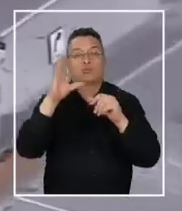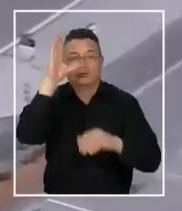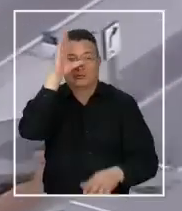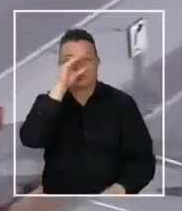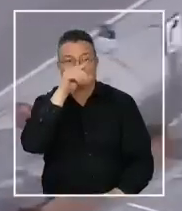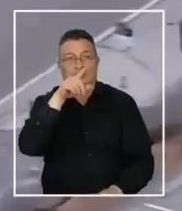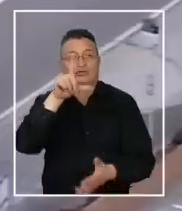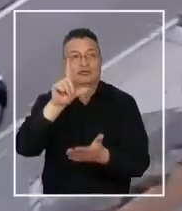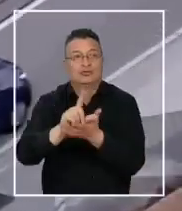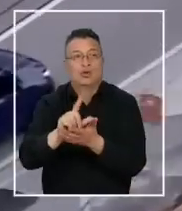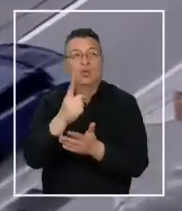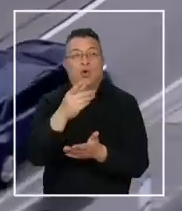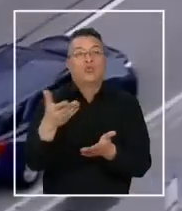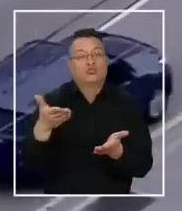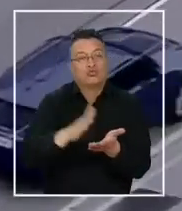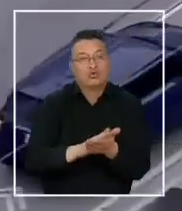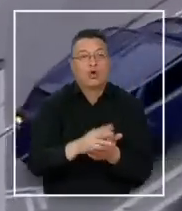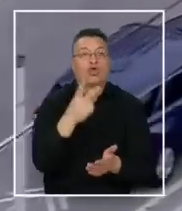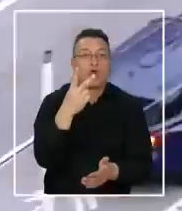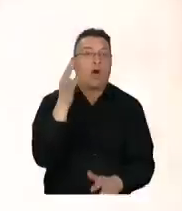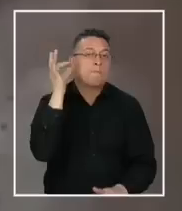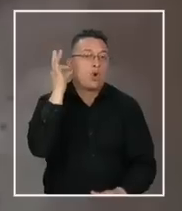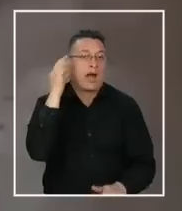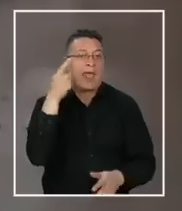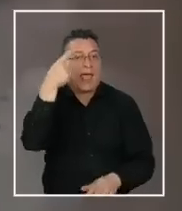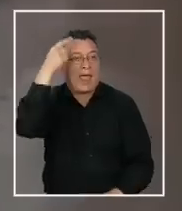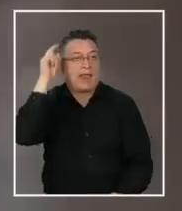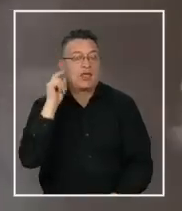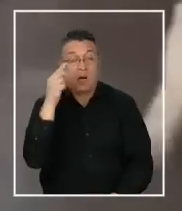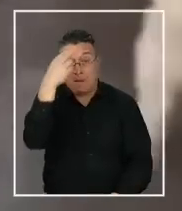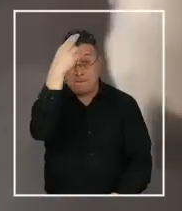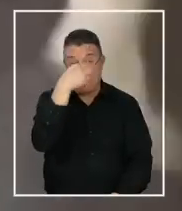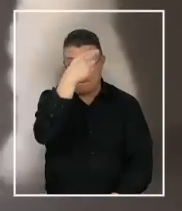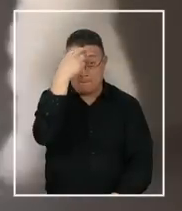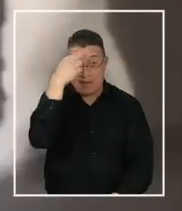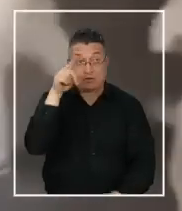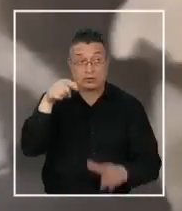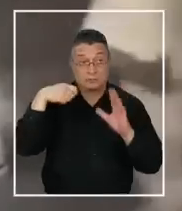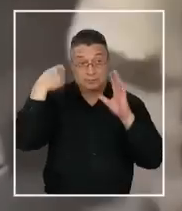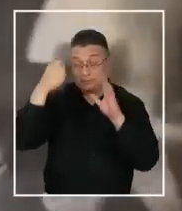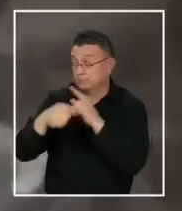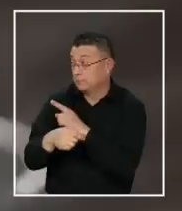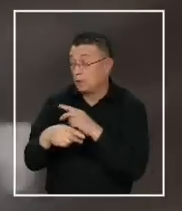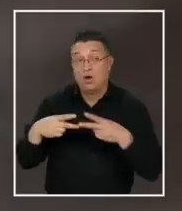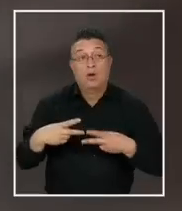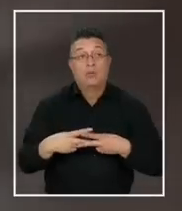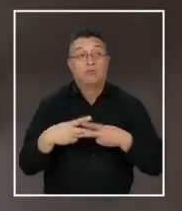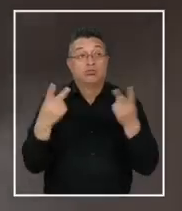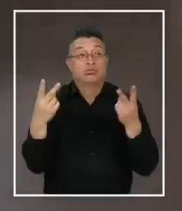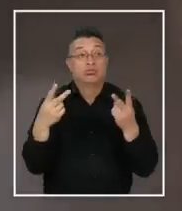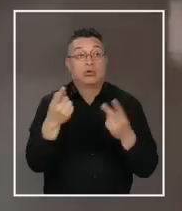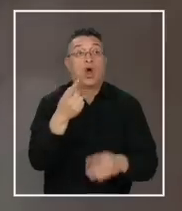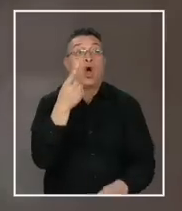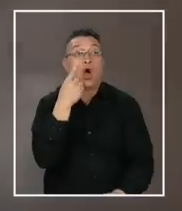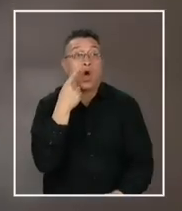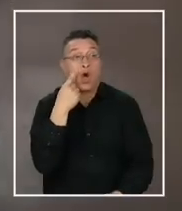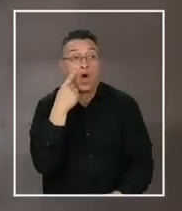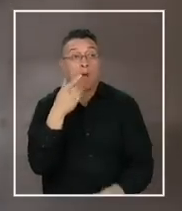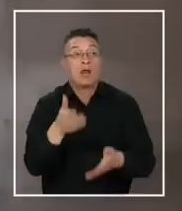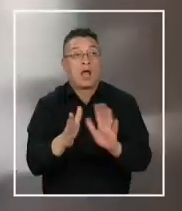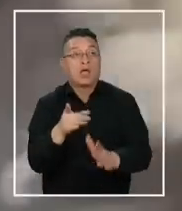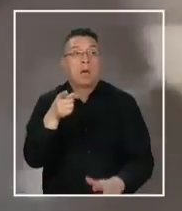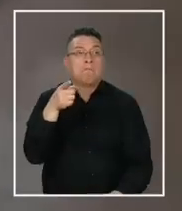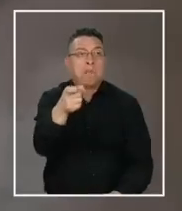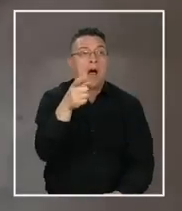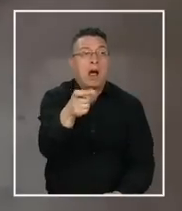la zona que dejó un fallecido y dos mujeres heridas. Y en marzo, estas imágenes que dieron la vuelta al mundo muestran cómo un hombre fue ejecutado en